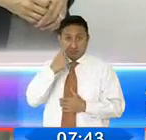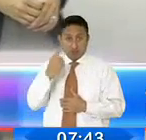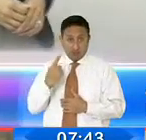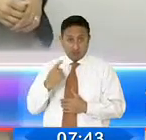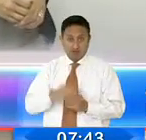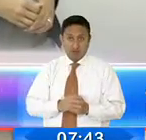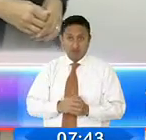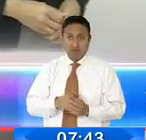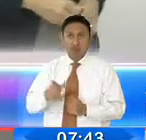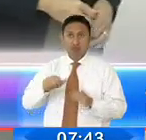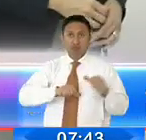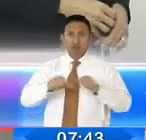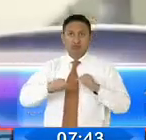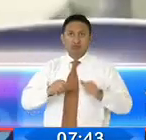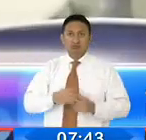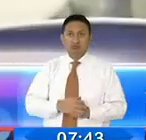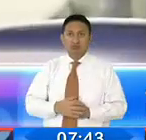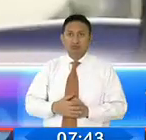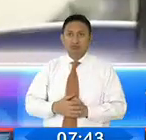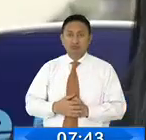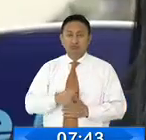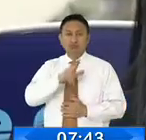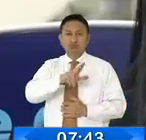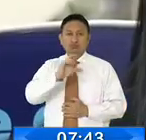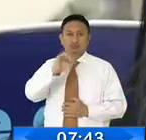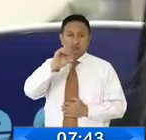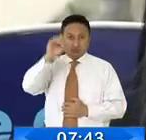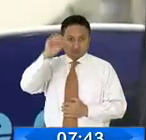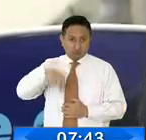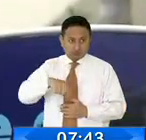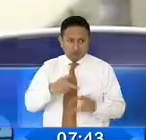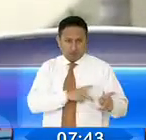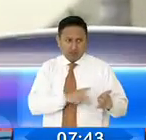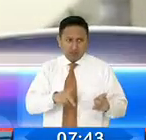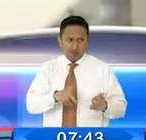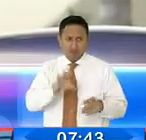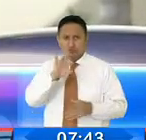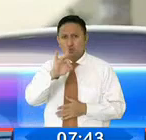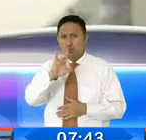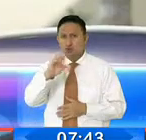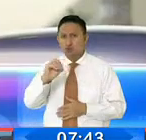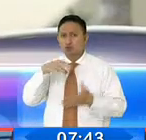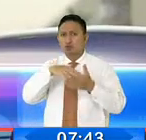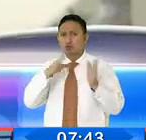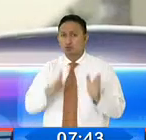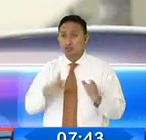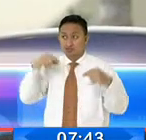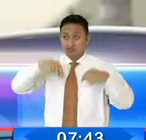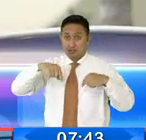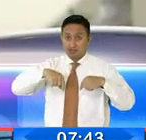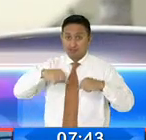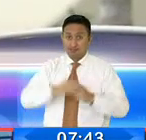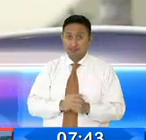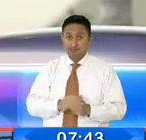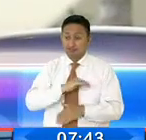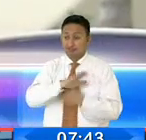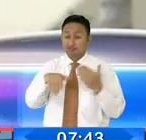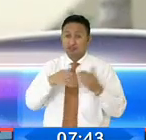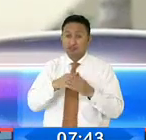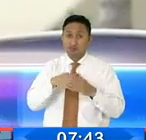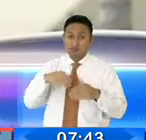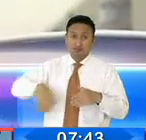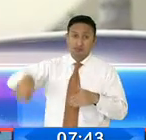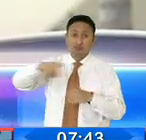personal administrativo. Treinta por ciento, de acuerdo a nuestro plan, son ochocientos estudiantes en este campus, divididos en todas las franjas